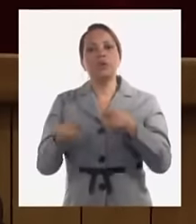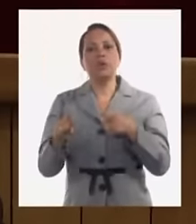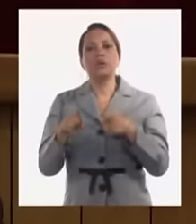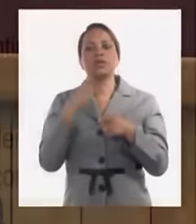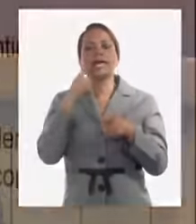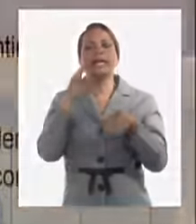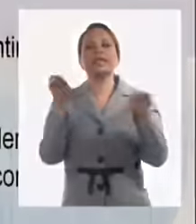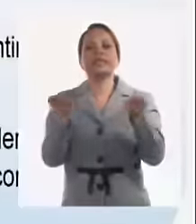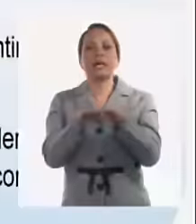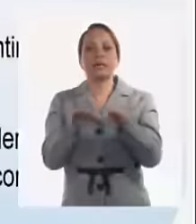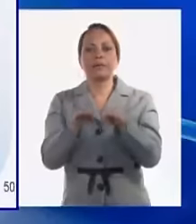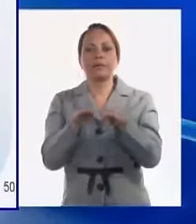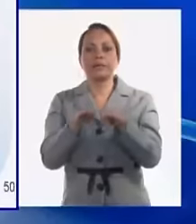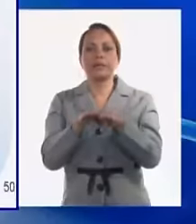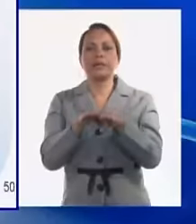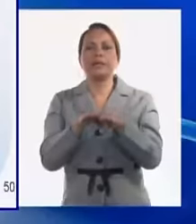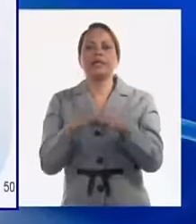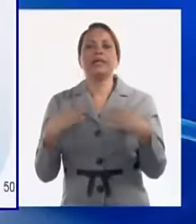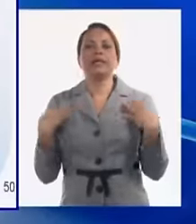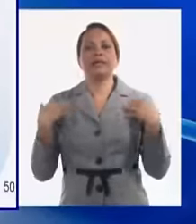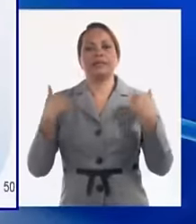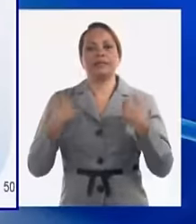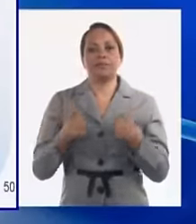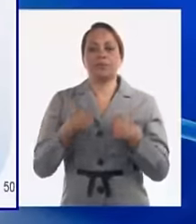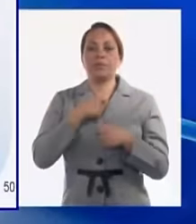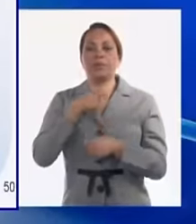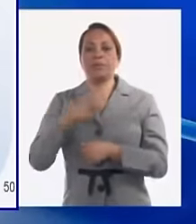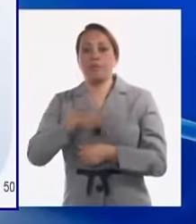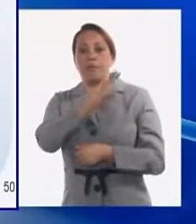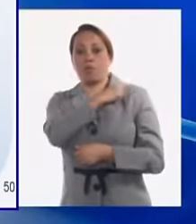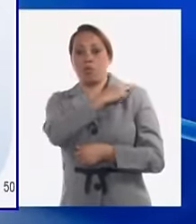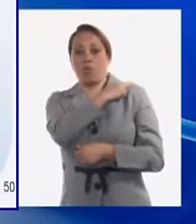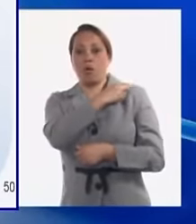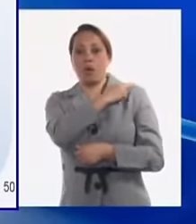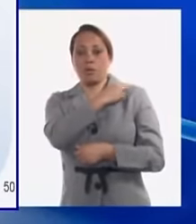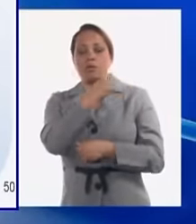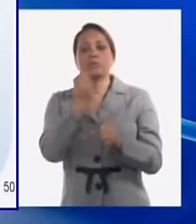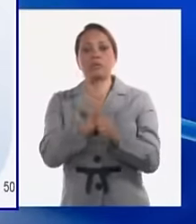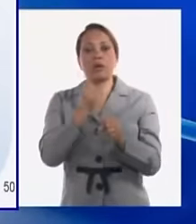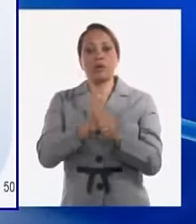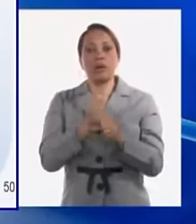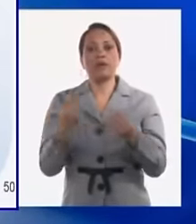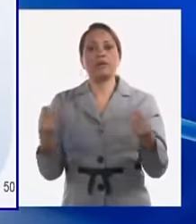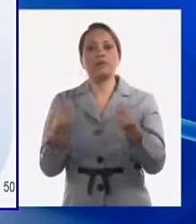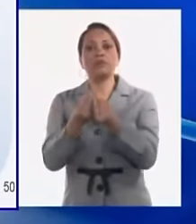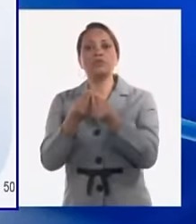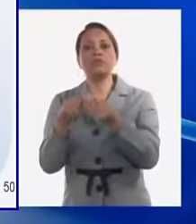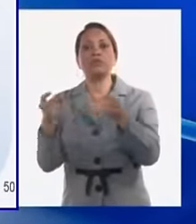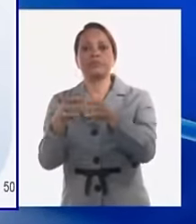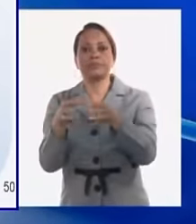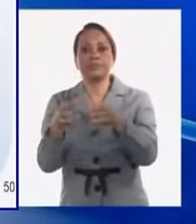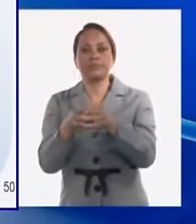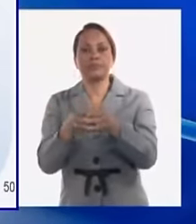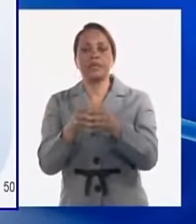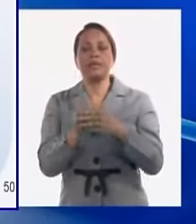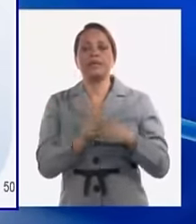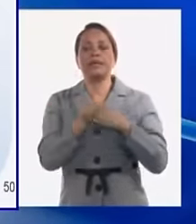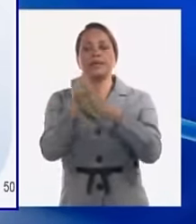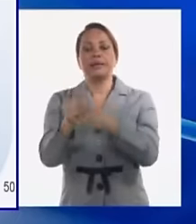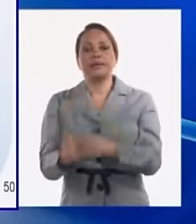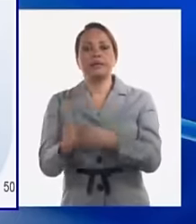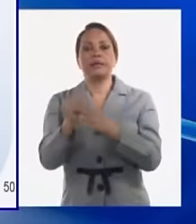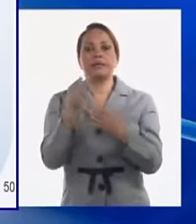estabilidad en la dirección para que esos cuadros trabajen con sus colectivos en la conducción de sus